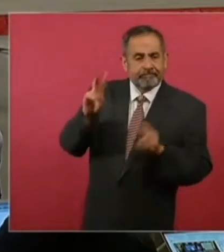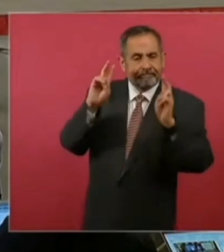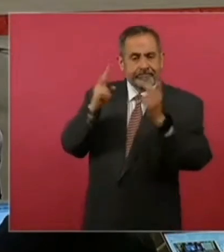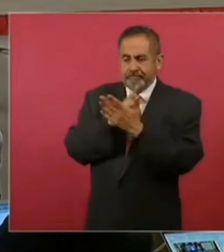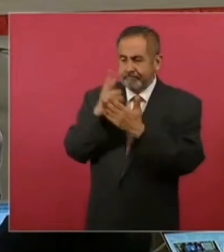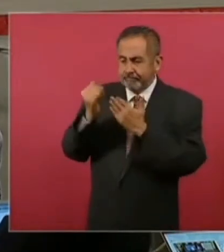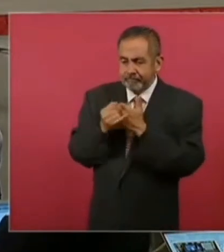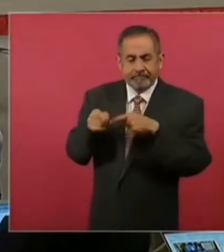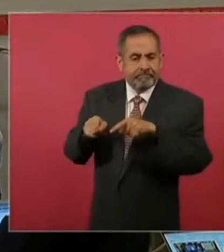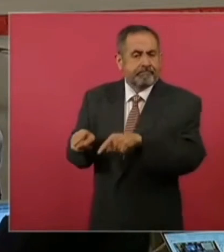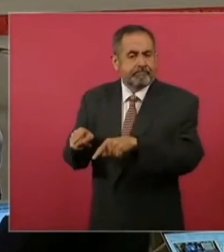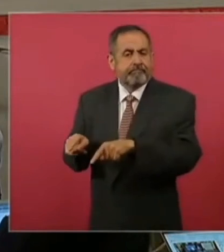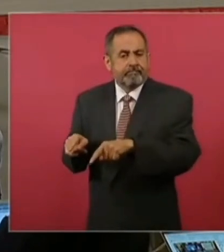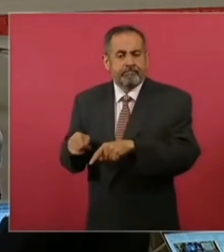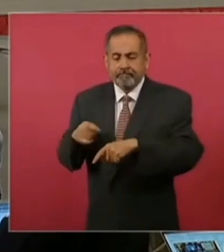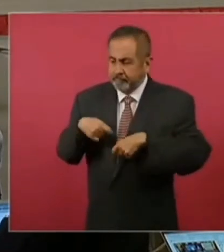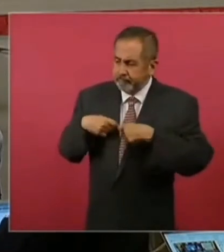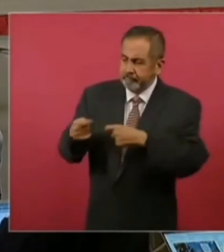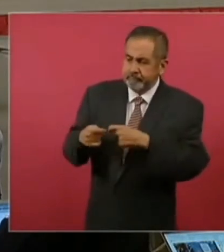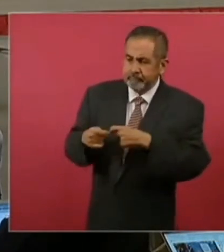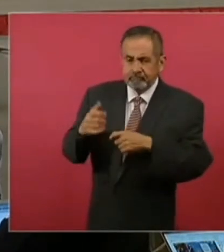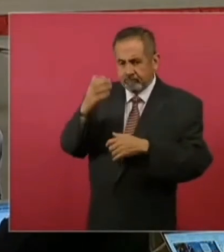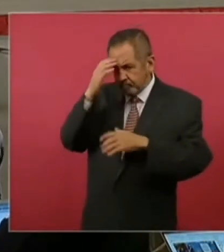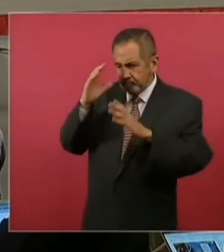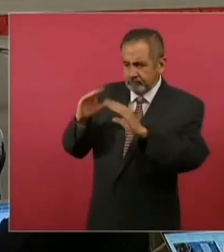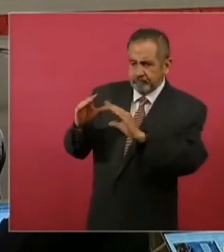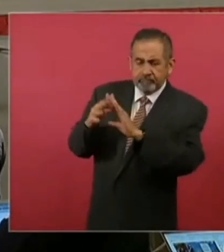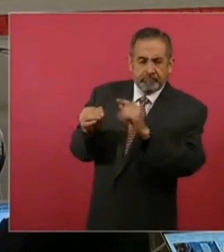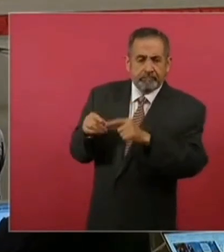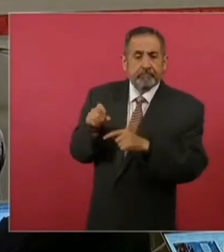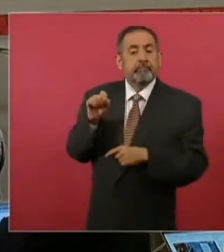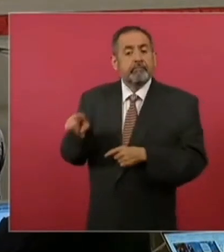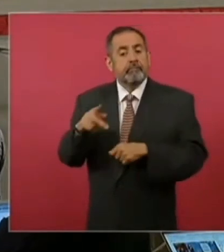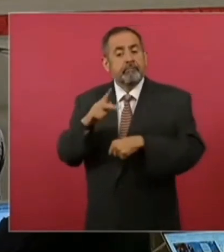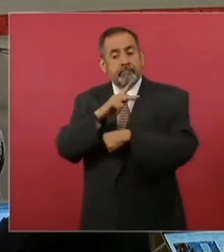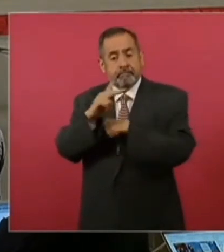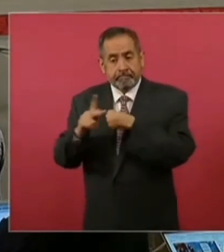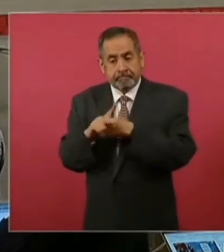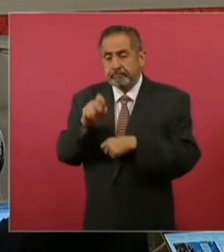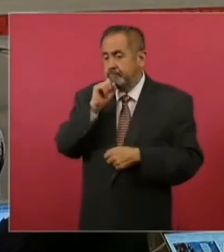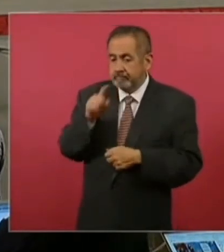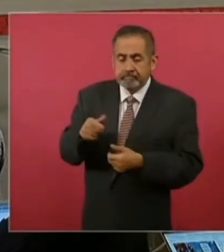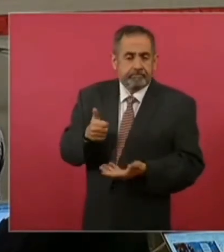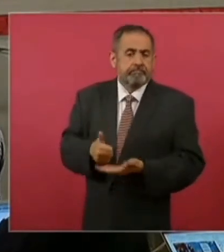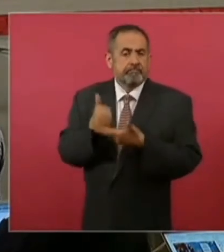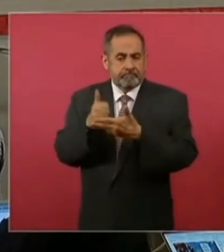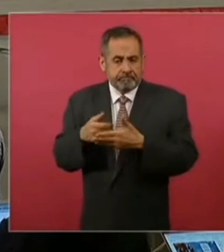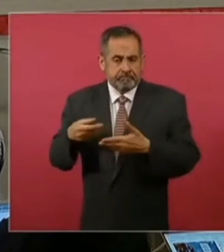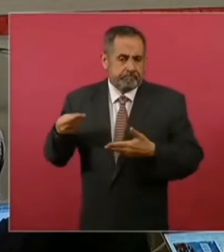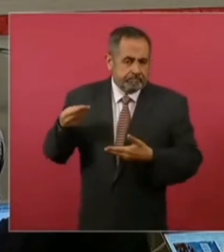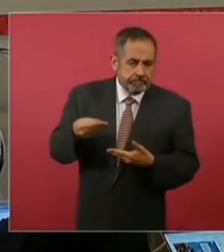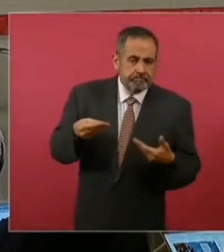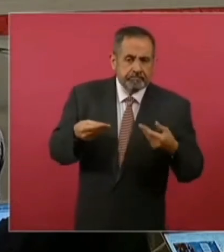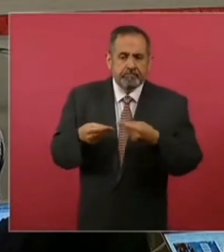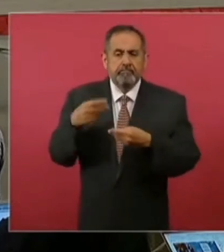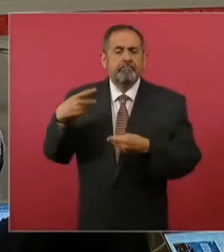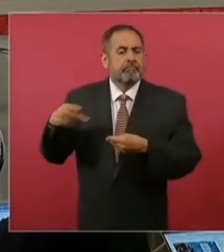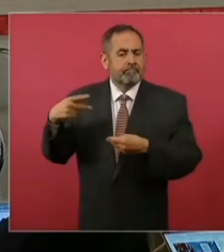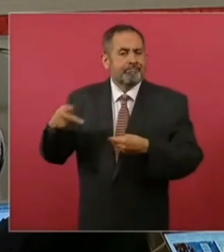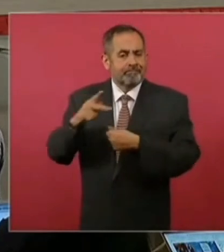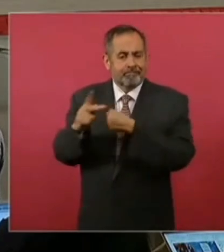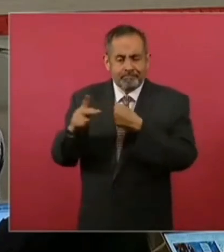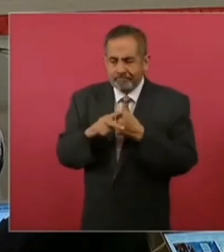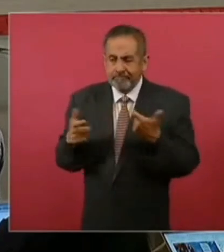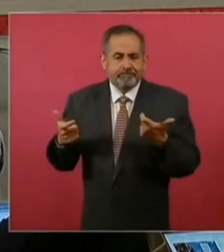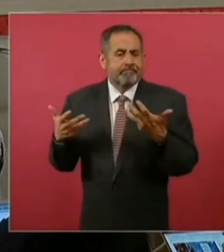Jóvenes Construyendo el Futuro. Nosotros le estamos entrando con conocimiento, pero también los países que reciben están aportando conocimiento de sus propios